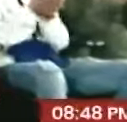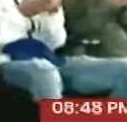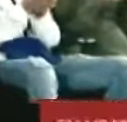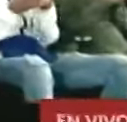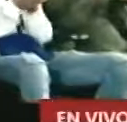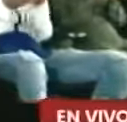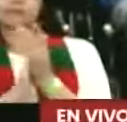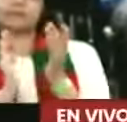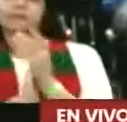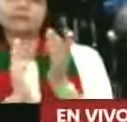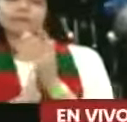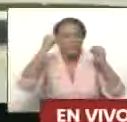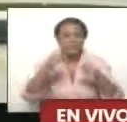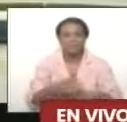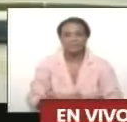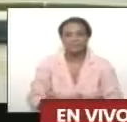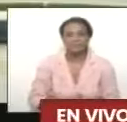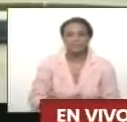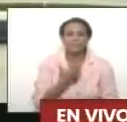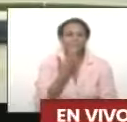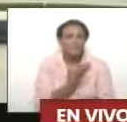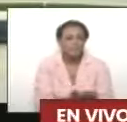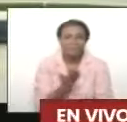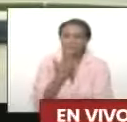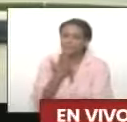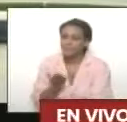¿Ah? Eso. Gracias. Muchas gracias.